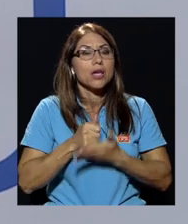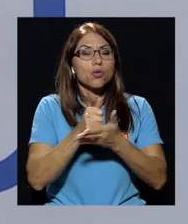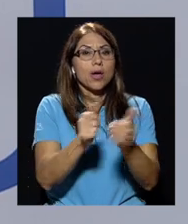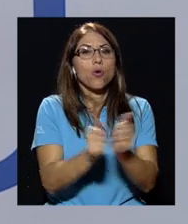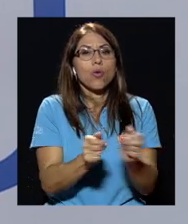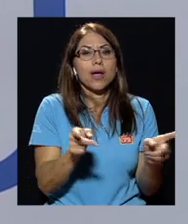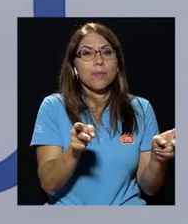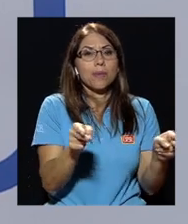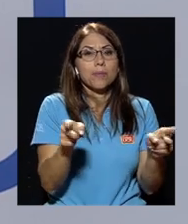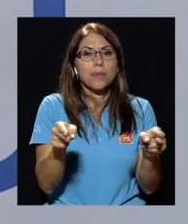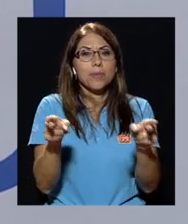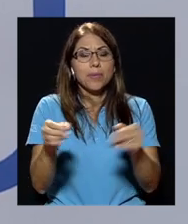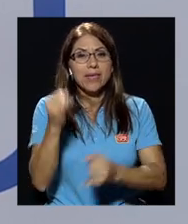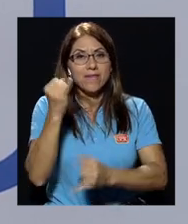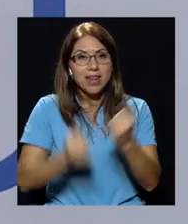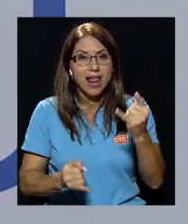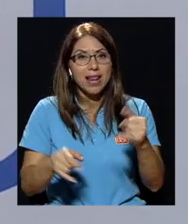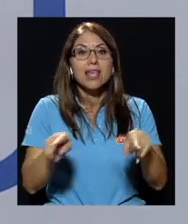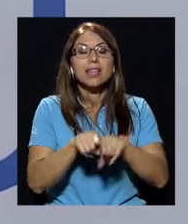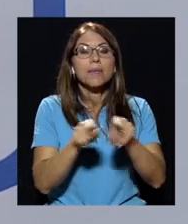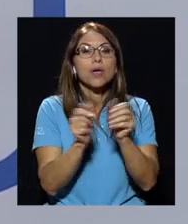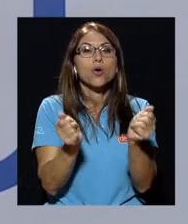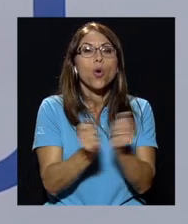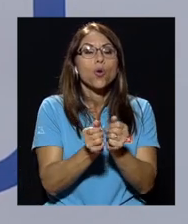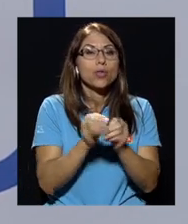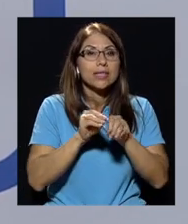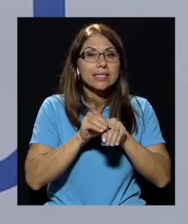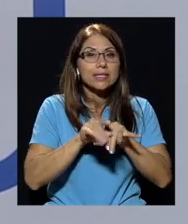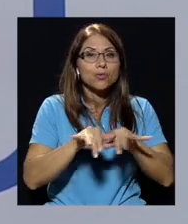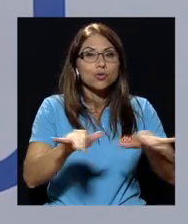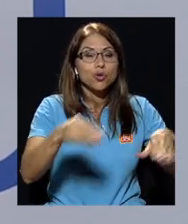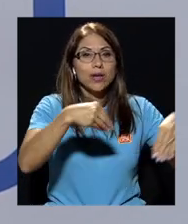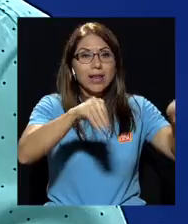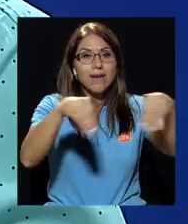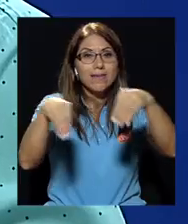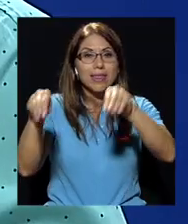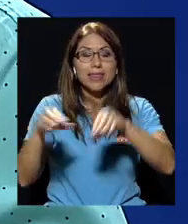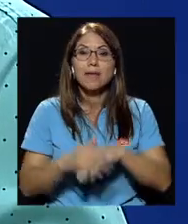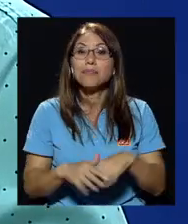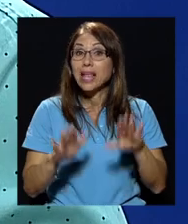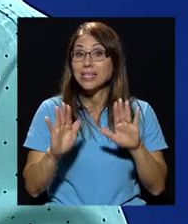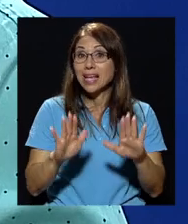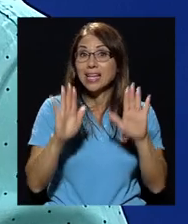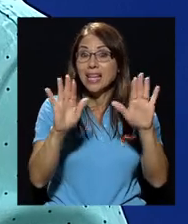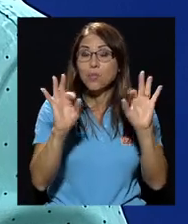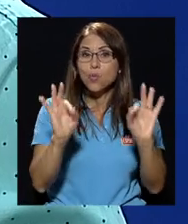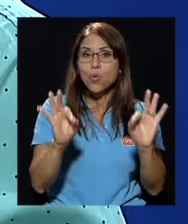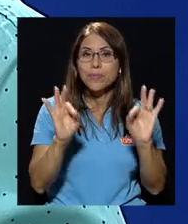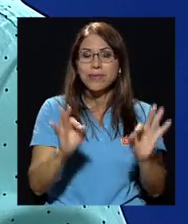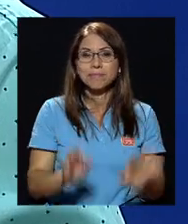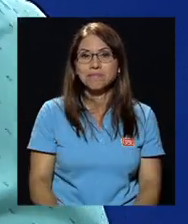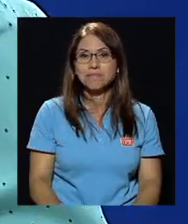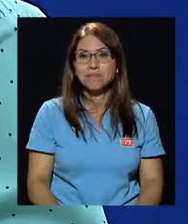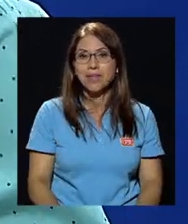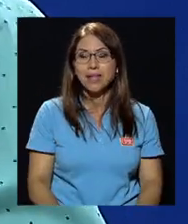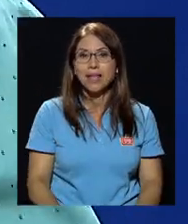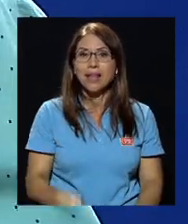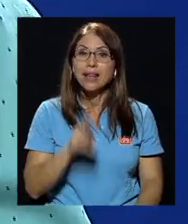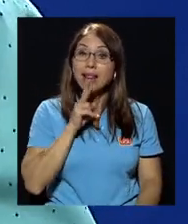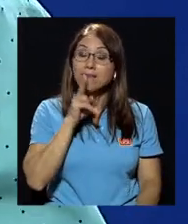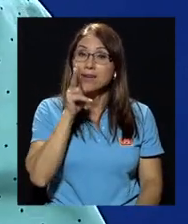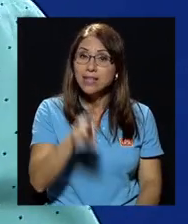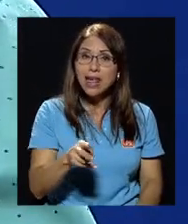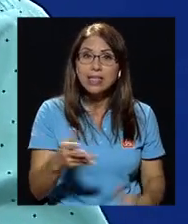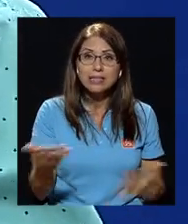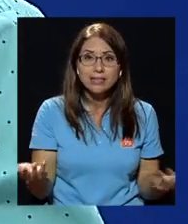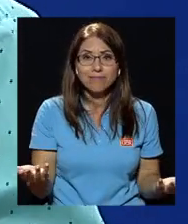y también ayudan con distribución y la venta. Ah, eso está genial. Muy bien. Bueno, David, la verdad es que en términos